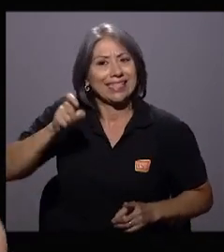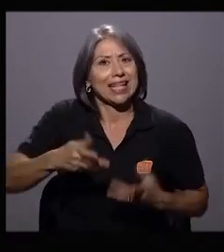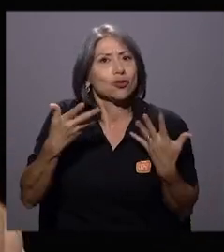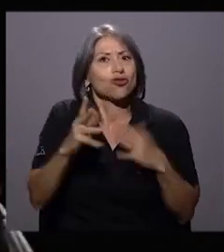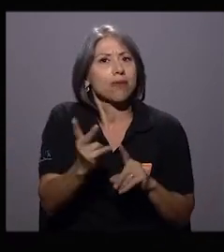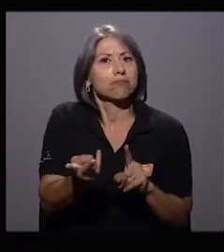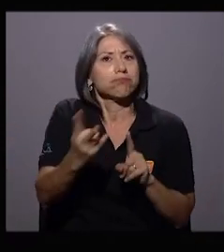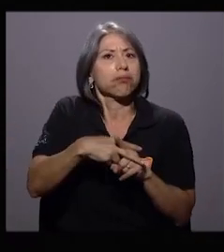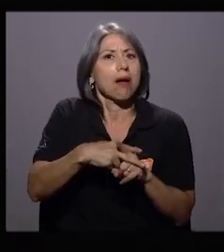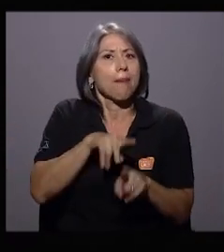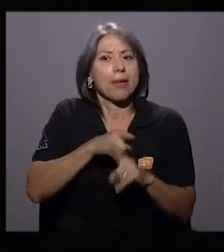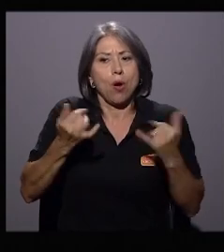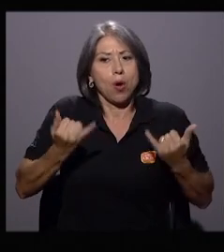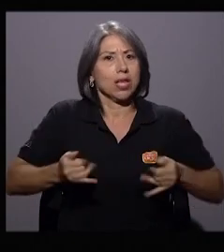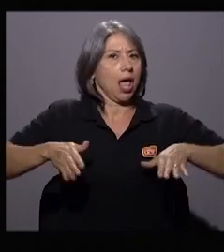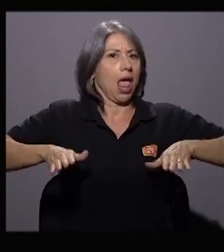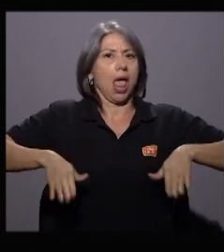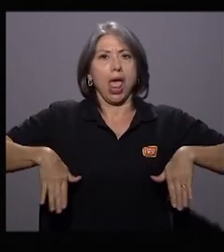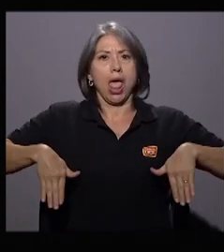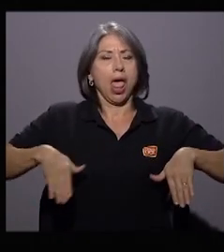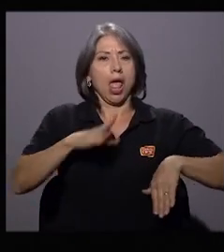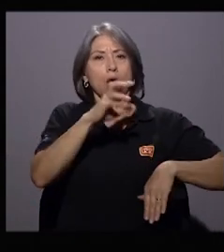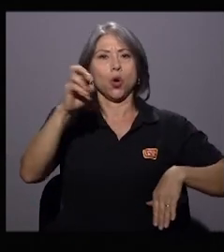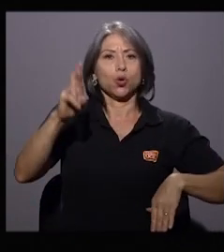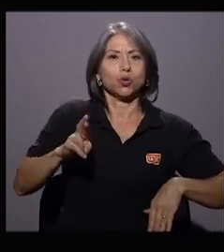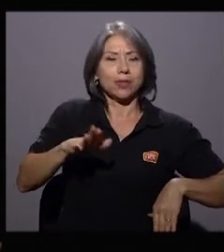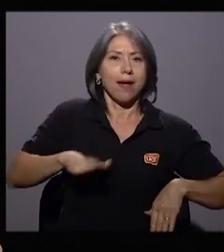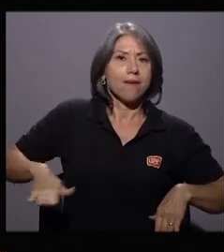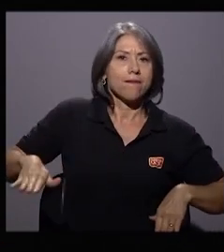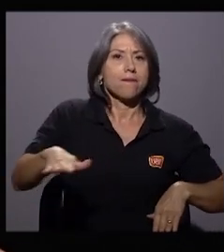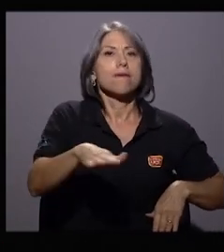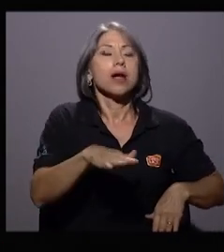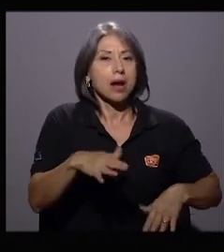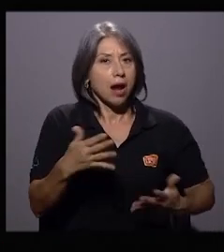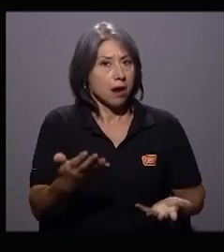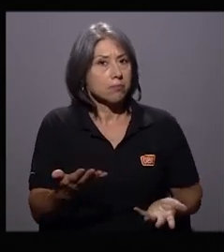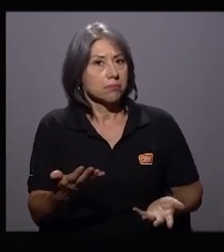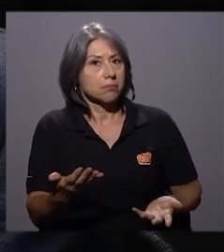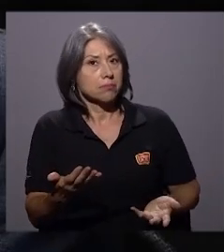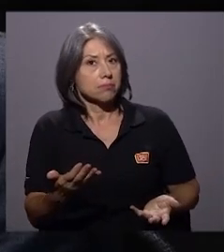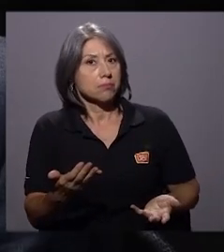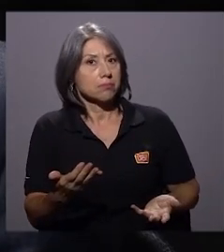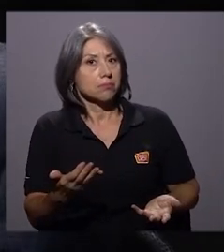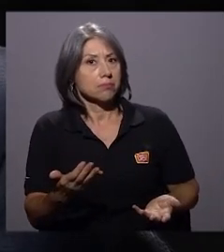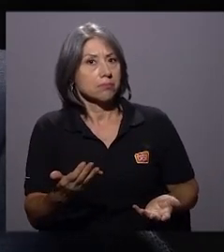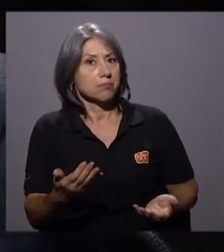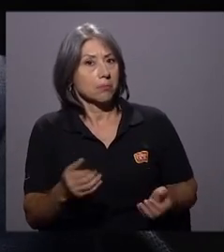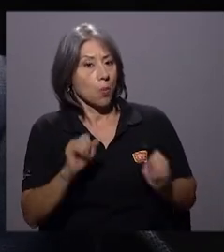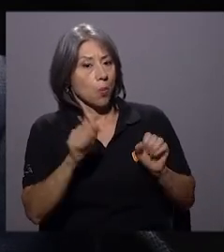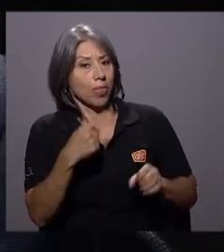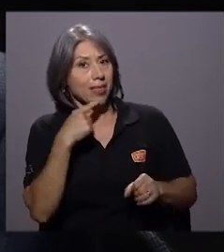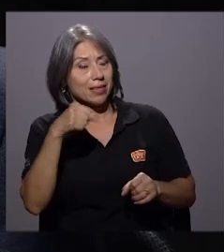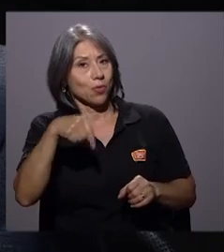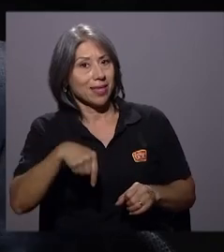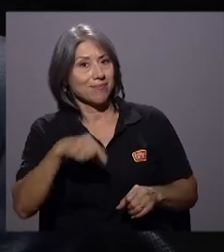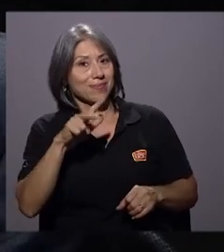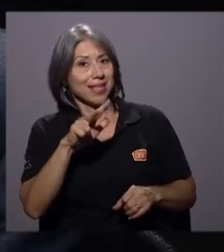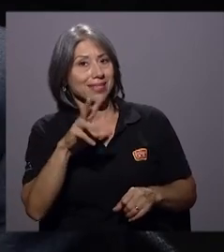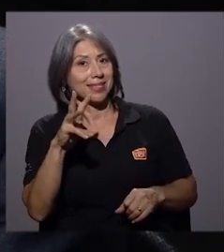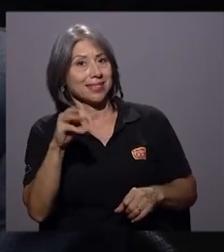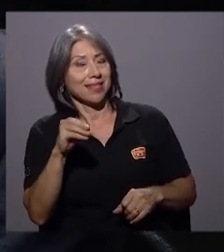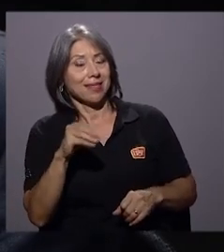hoy por hoy en nuestra Costa Rica en 360? Bueno, Marlon,